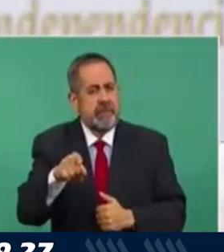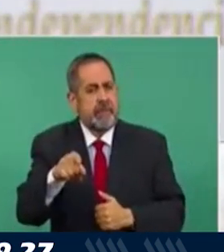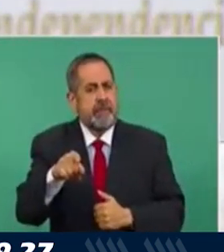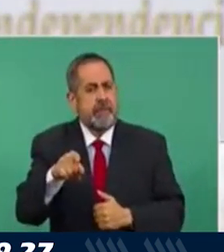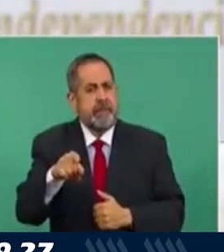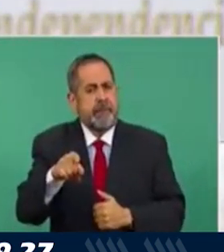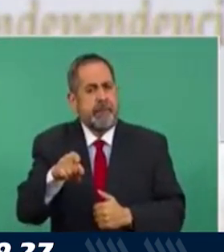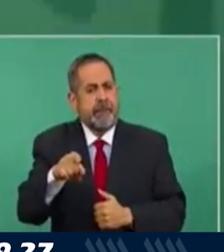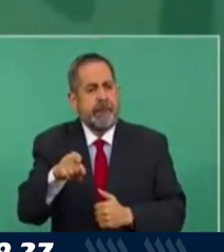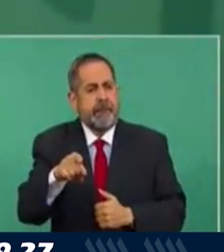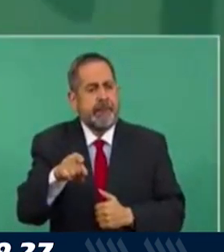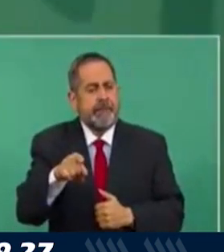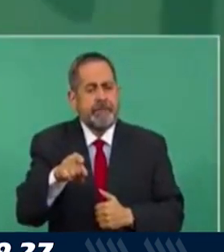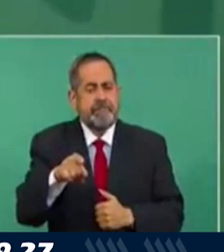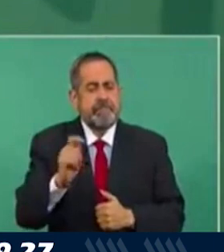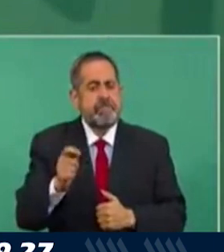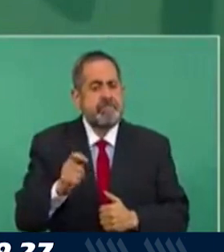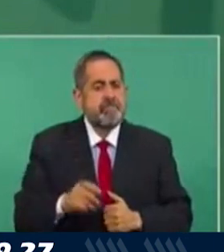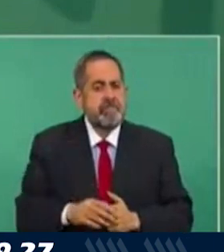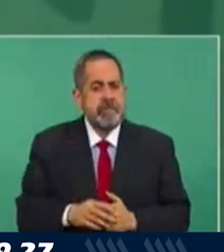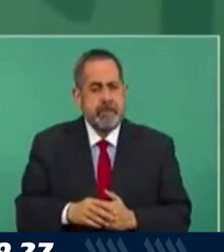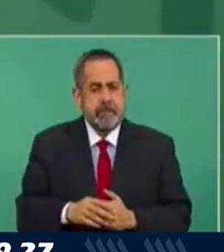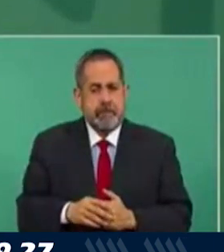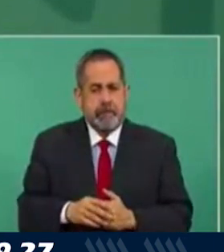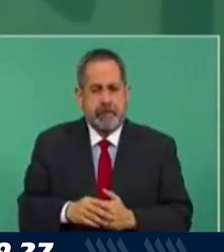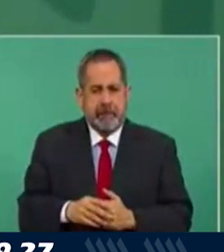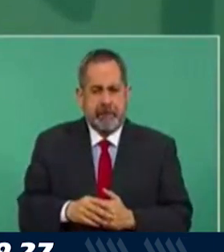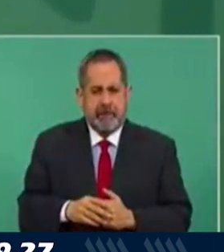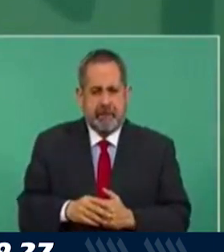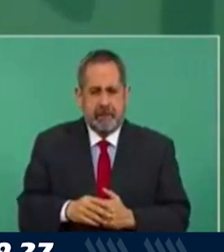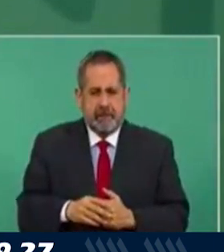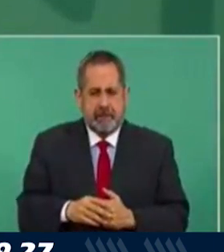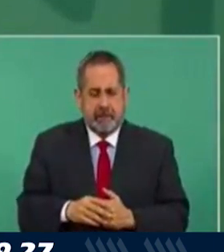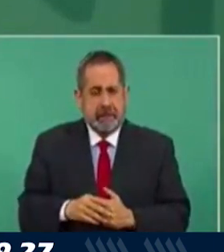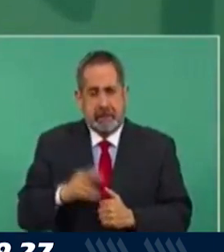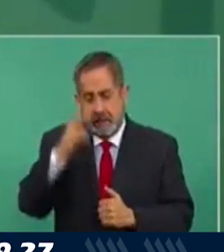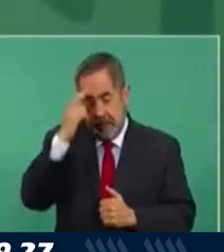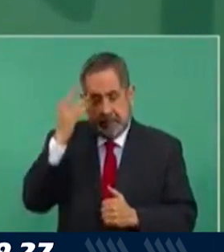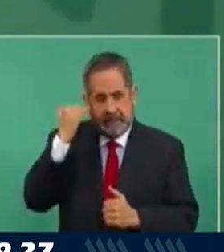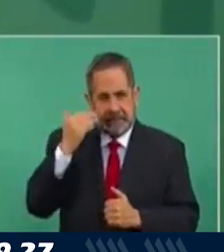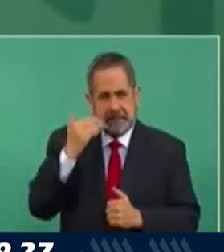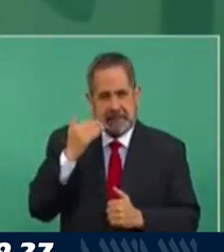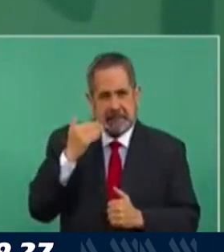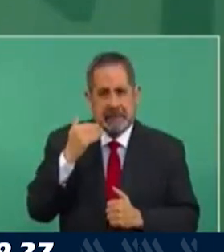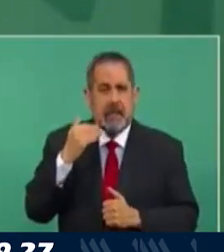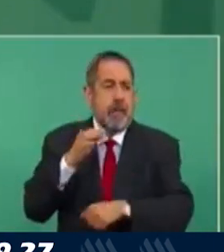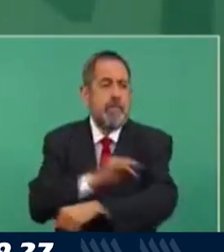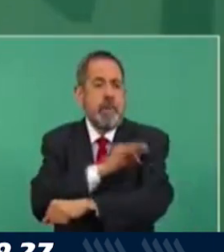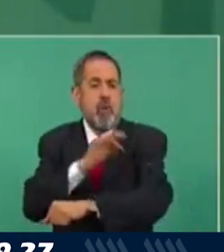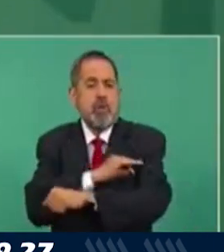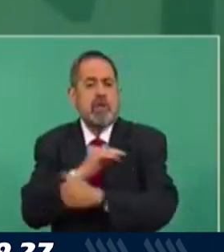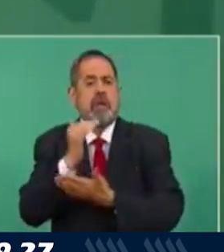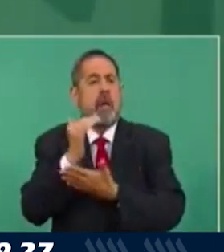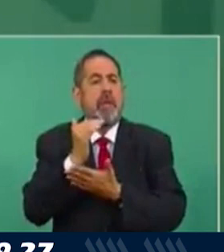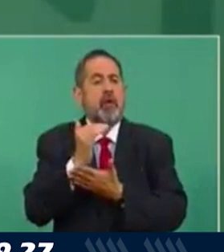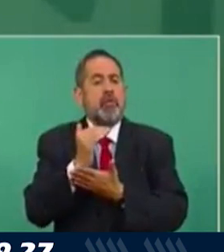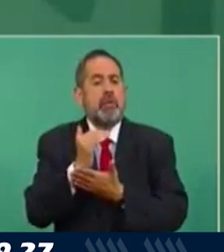ya recuperamos porque se vea caído la vacunación, porque ya